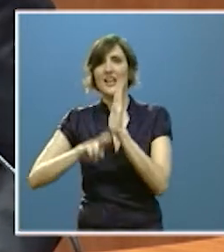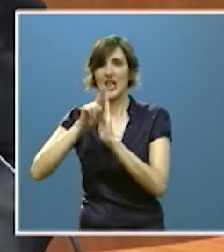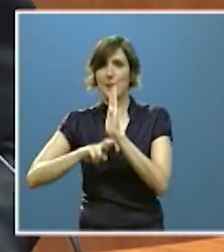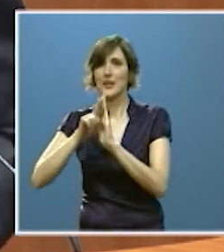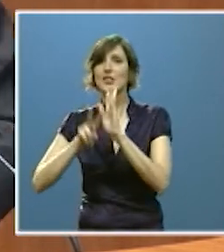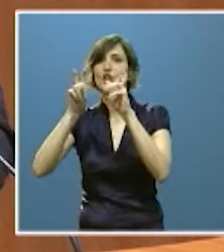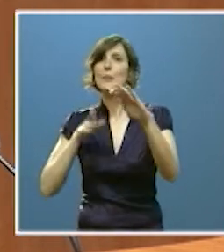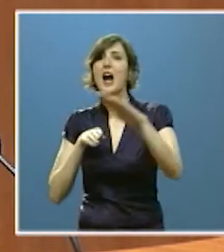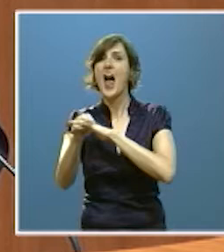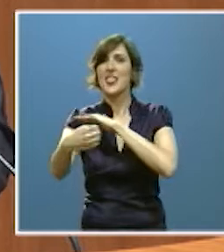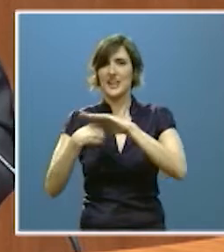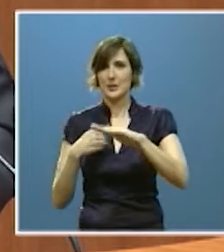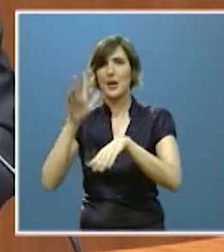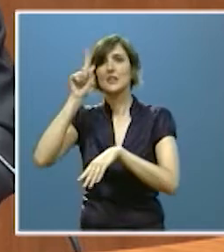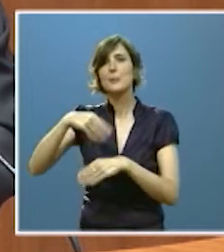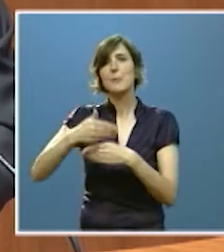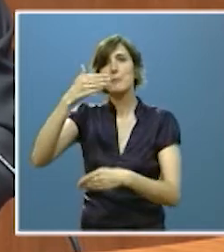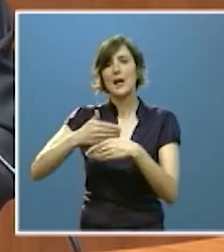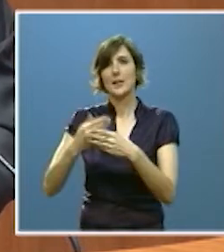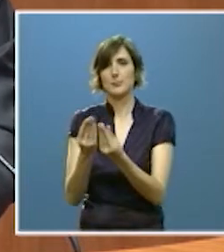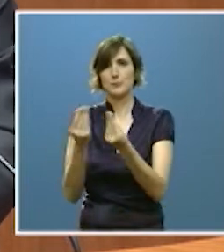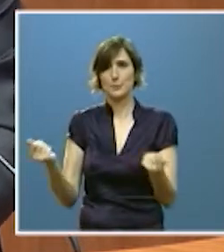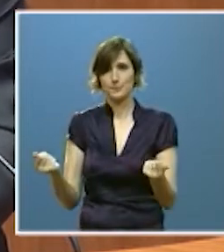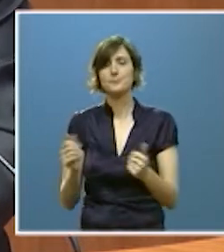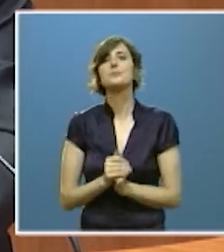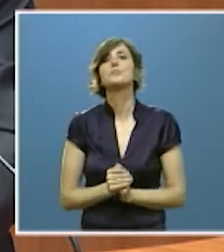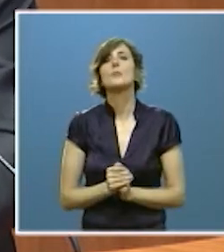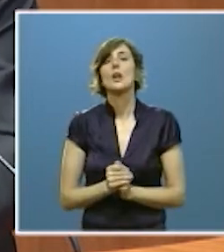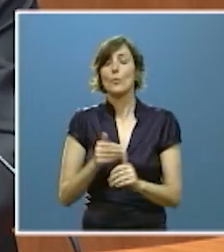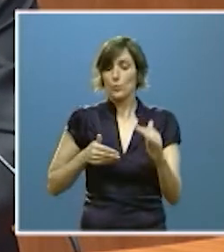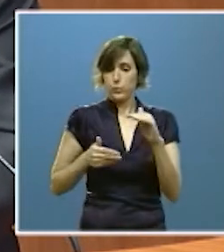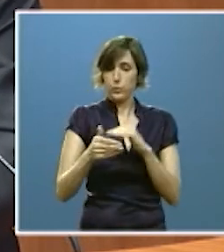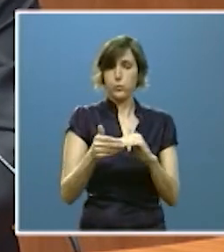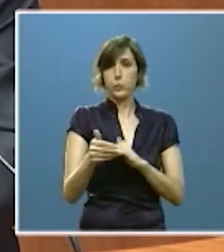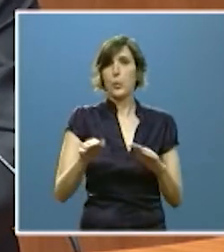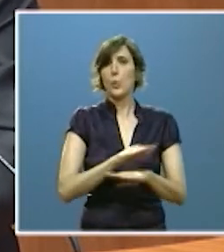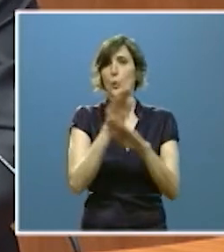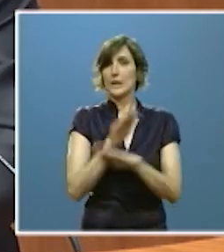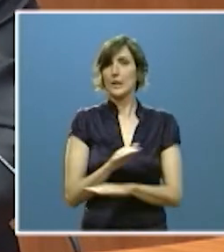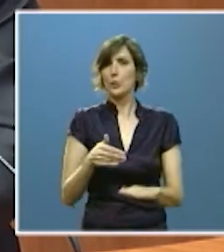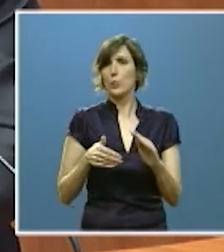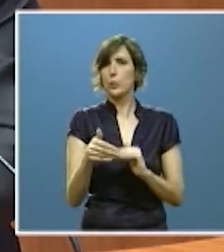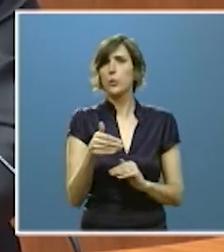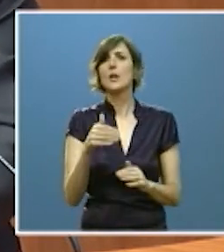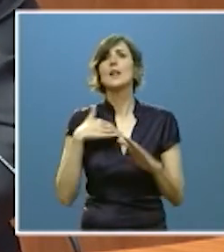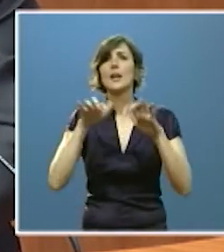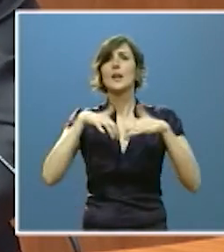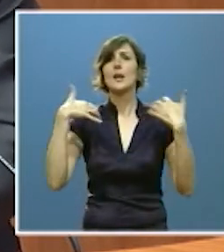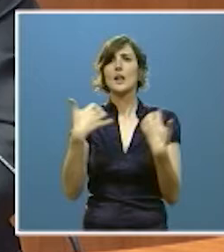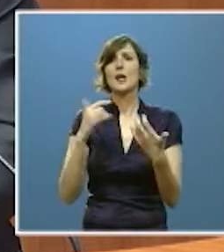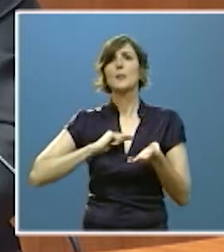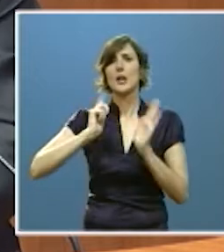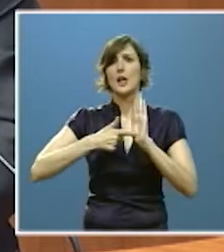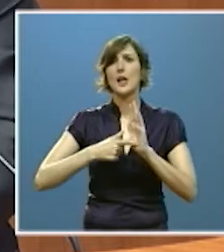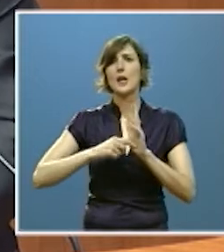de accesibilidad y supresión de barreras por último próximamente remitiremos a la cámara el proyecto de ley de